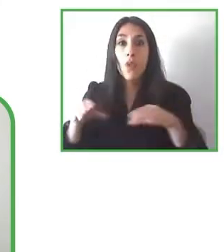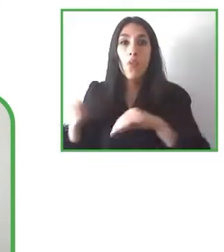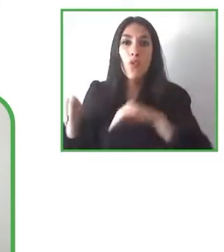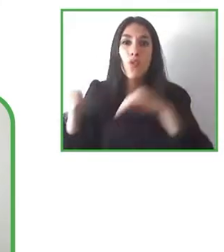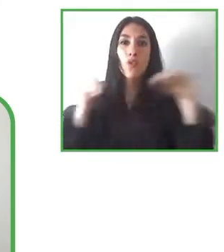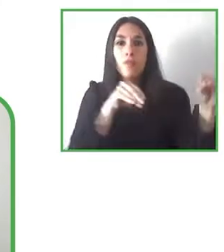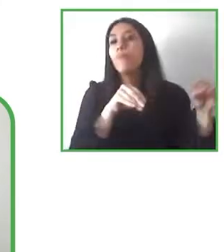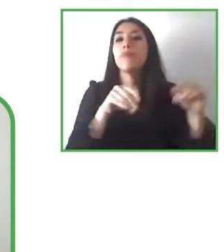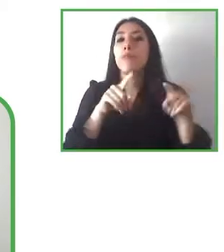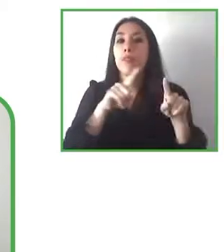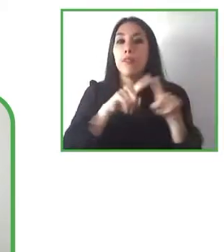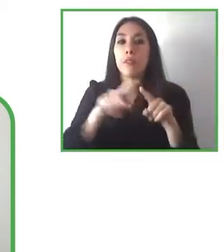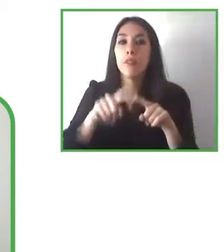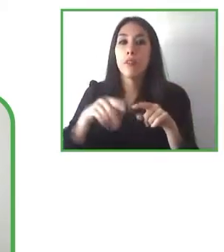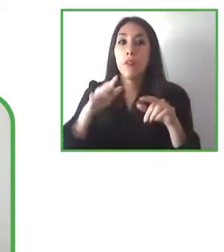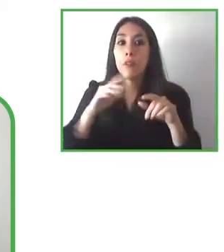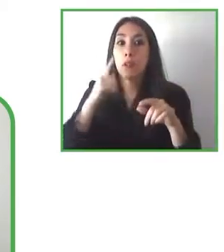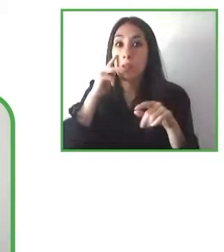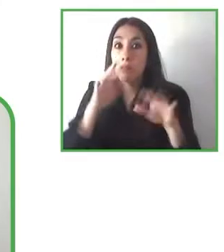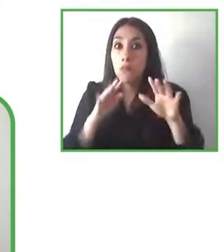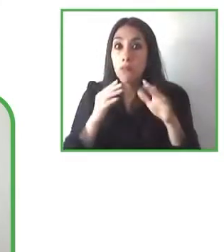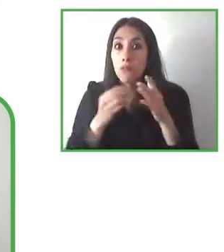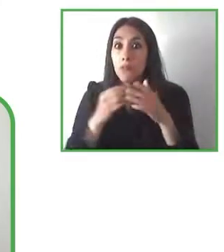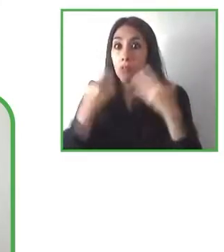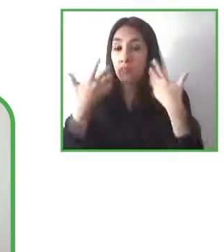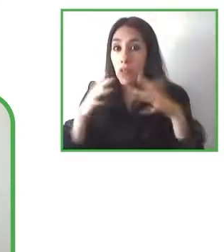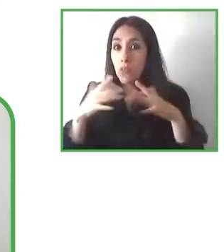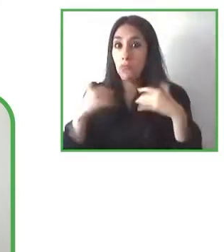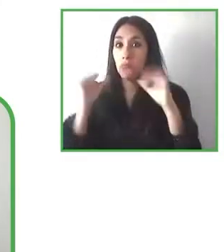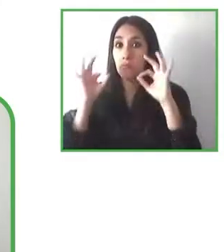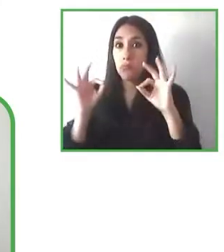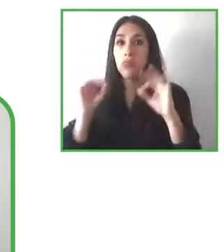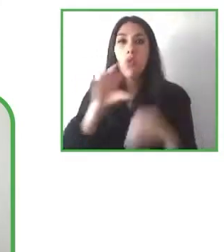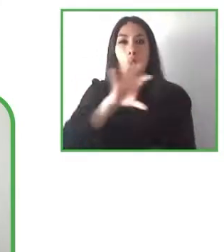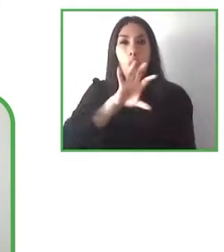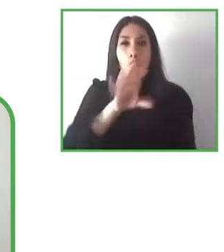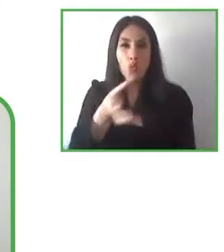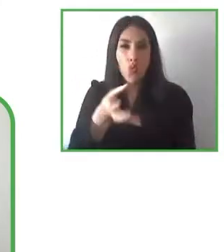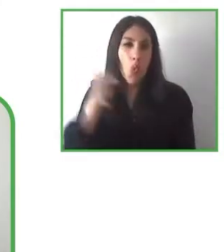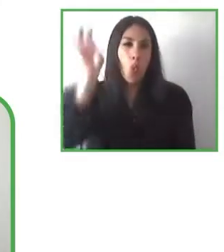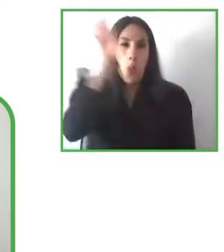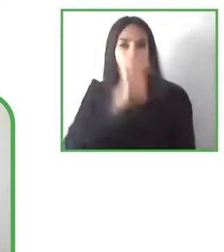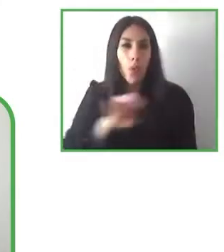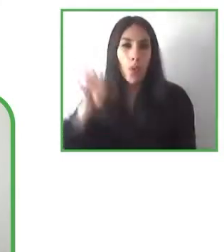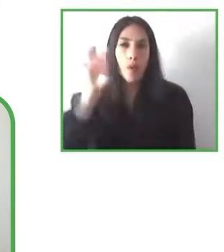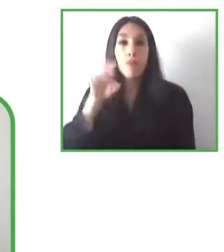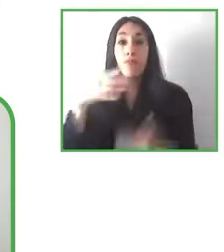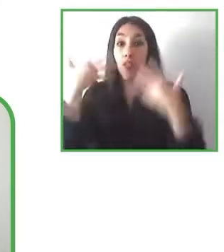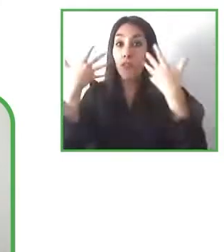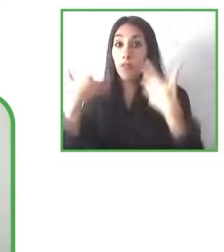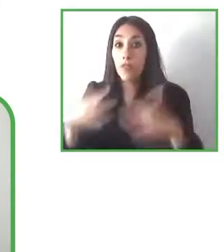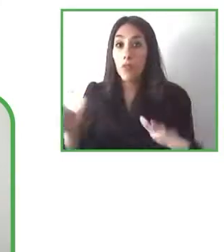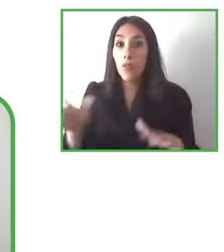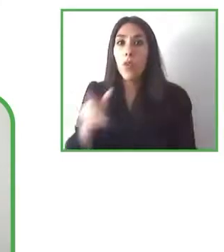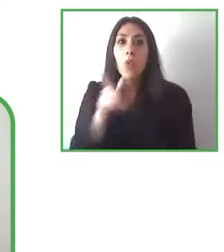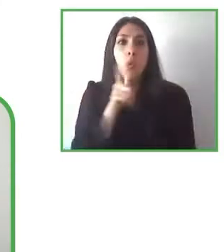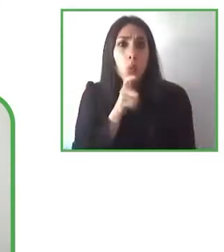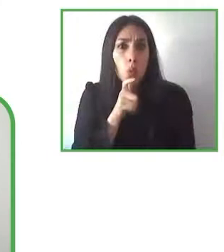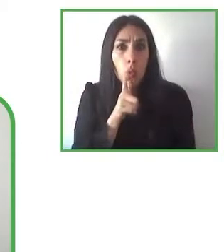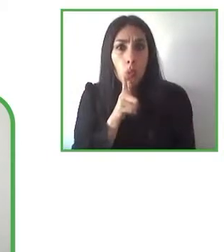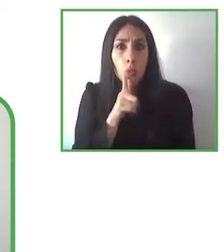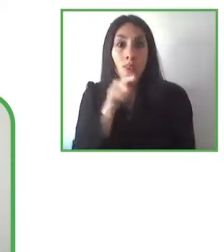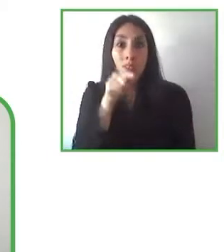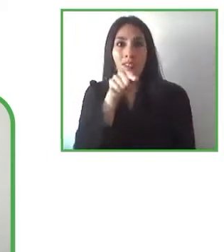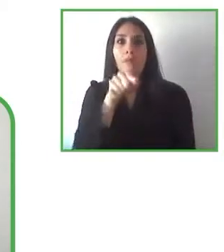siete países en Europa que ya tienen este esto que reciben un reembolso de